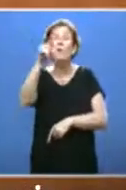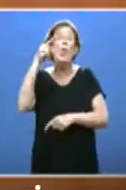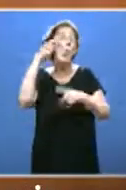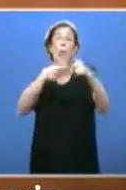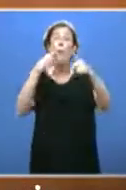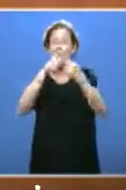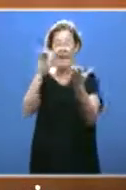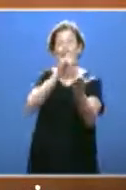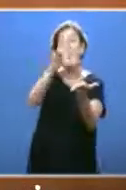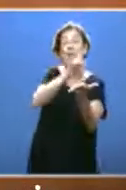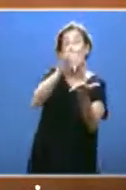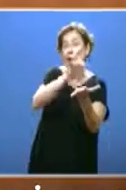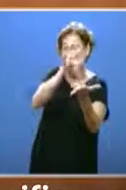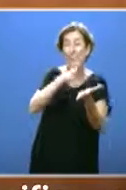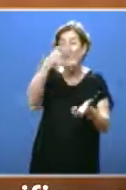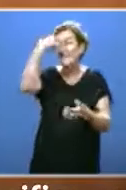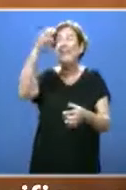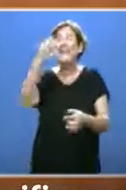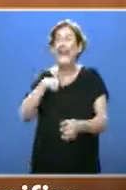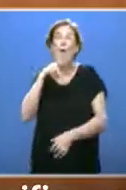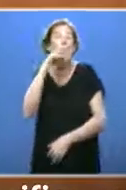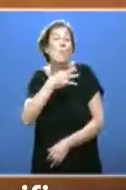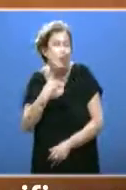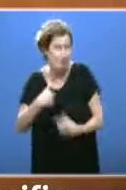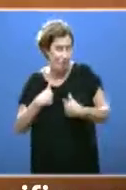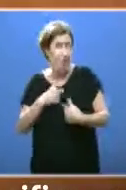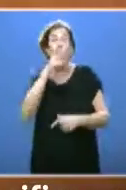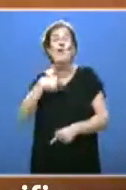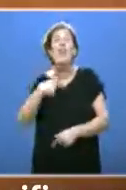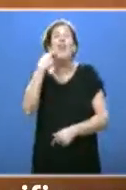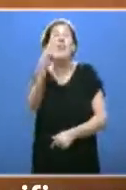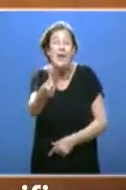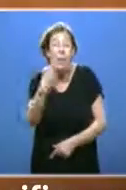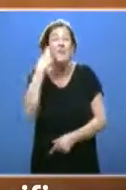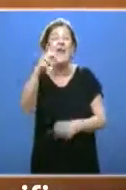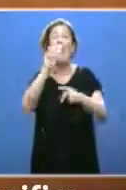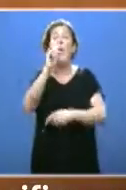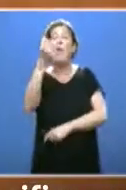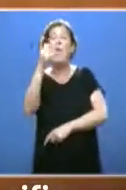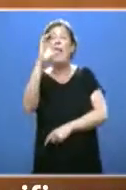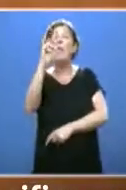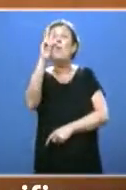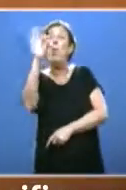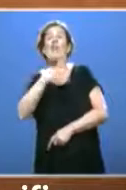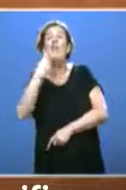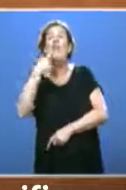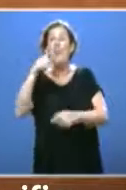para saber a lo que me refiero. Y se lo digo porque, fíjese, vacuo significa superficial